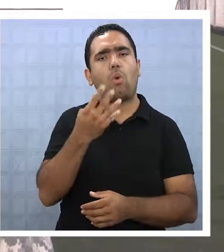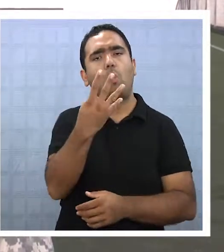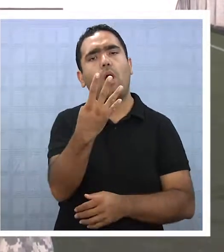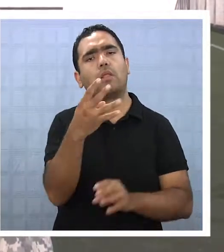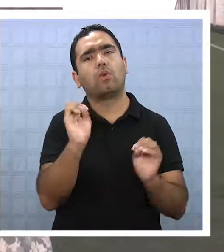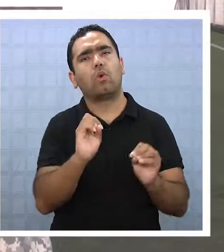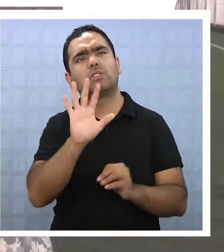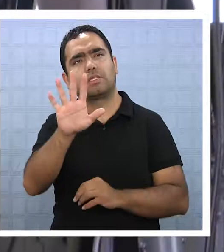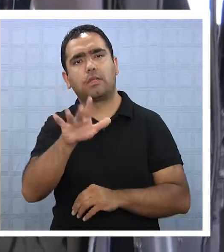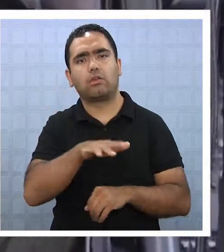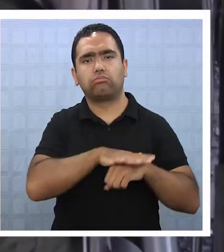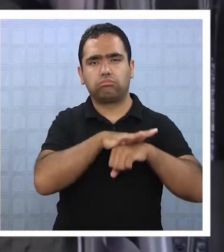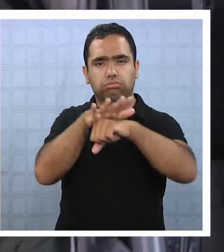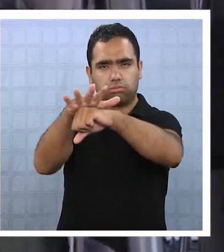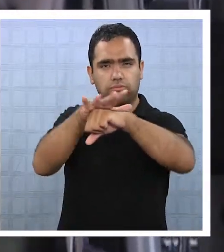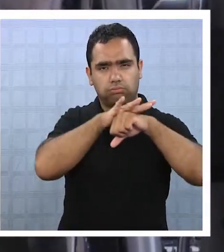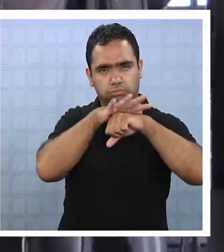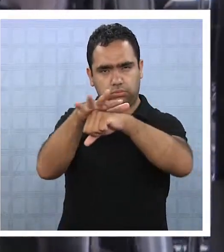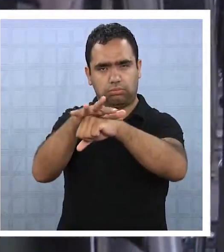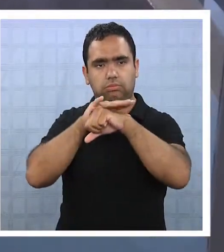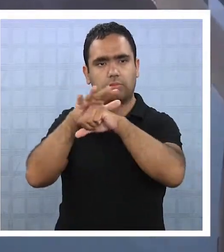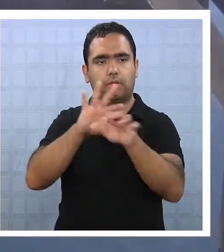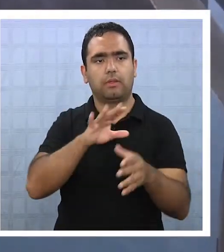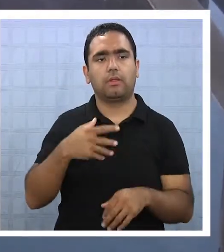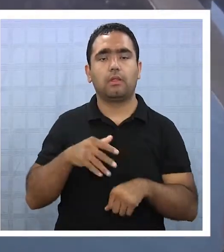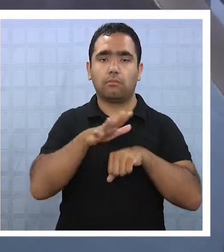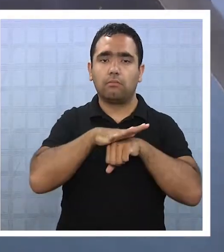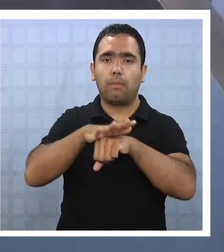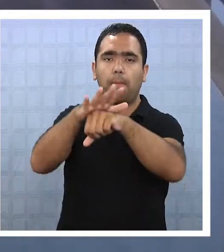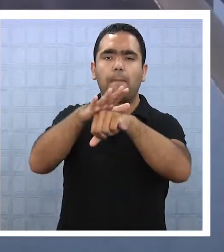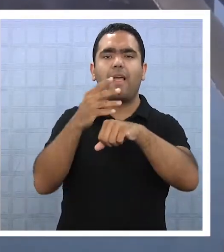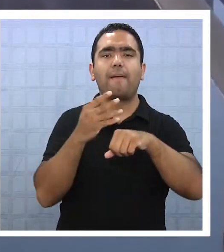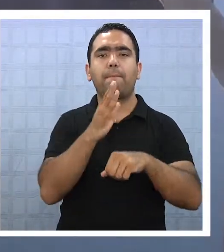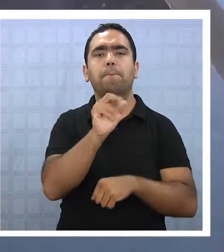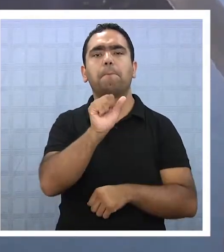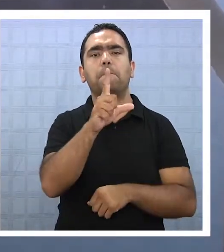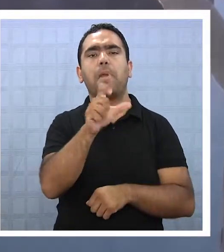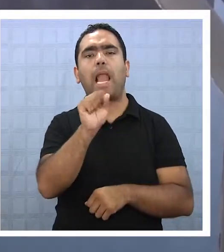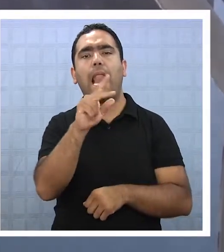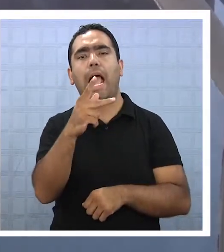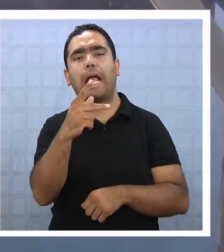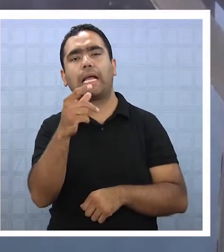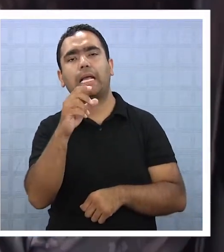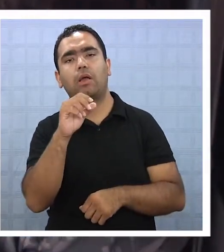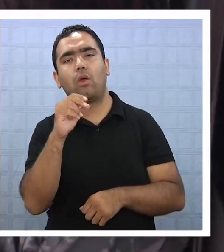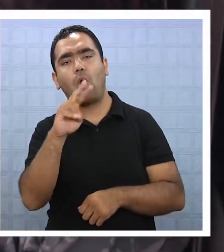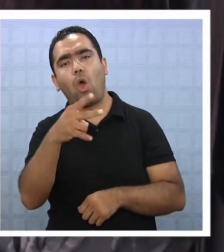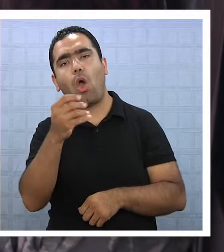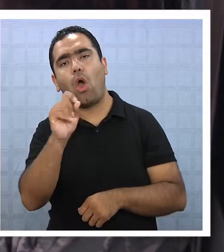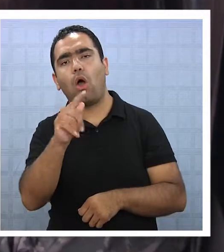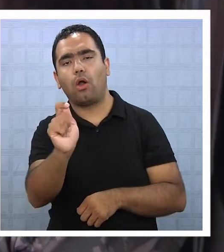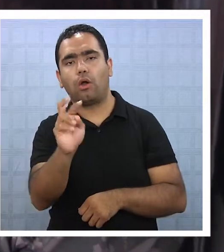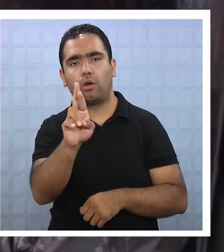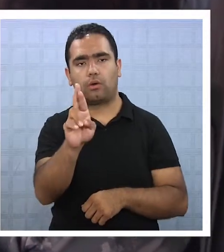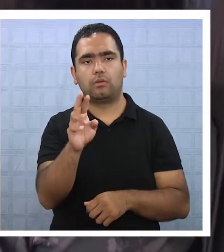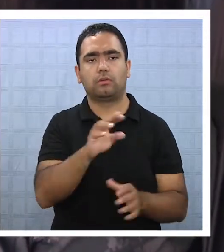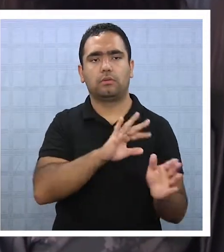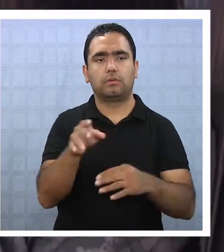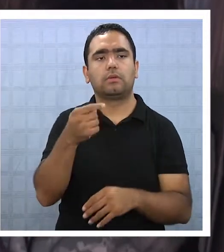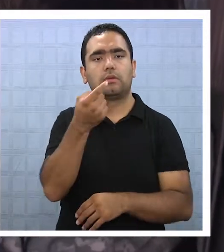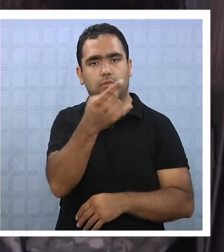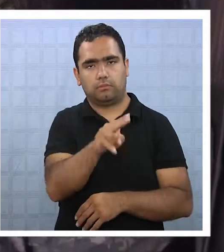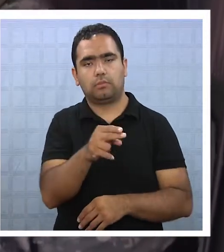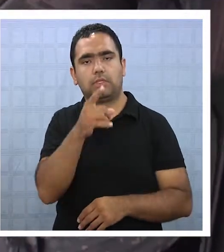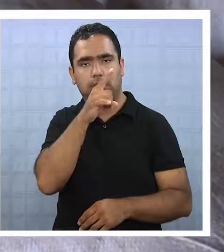Hospicio, aproximadamente en unos 4 o 5 vuelos. El transporte se realizó en un helicóptero Black Hawk, el único de estas características